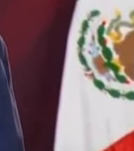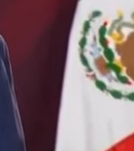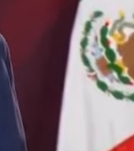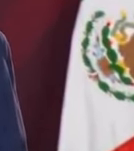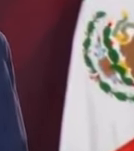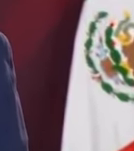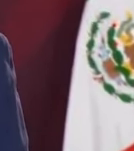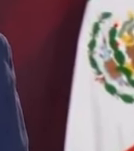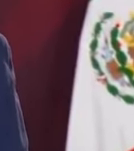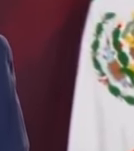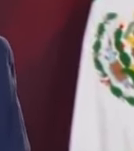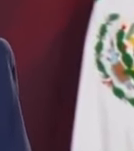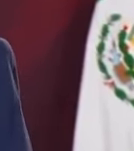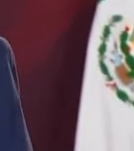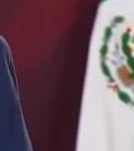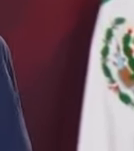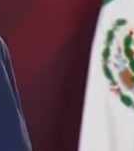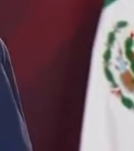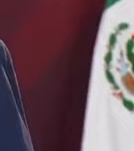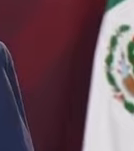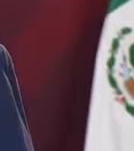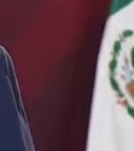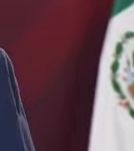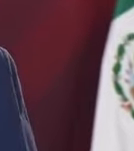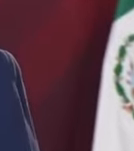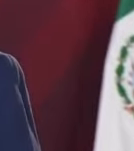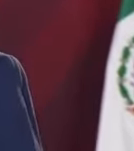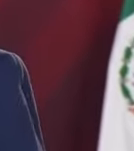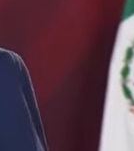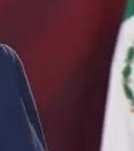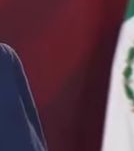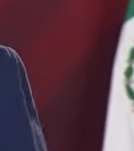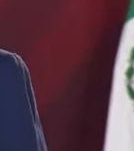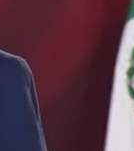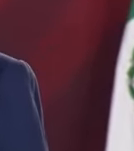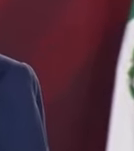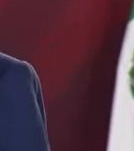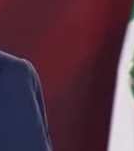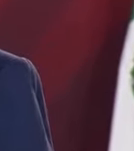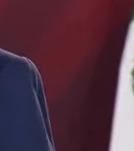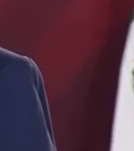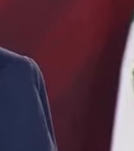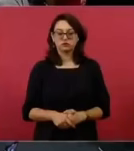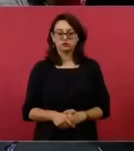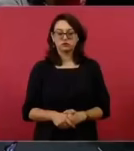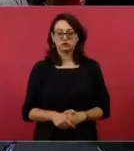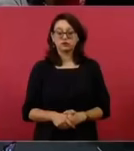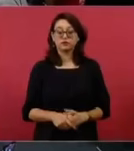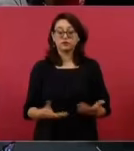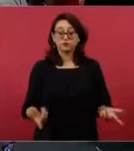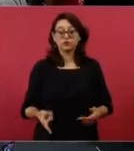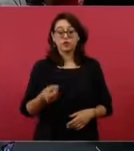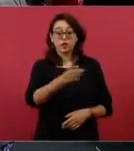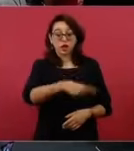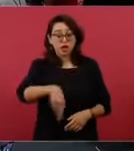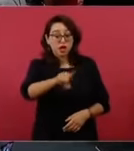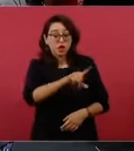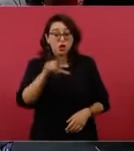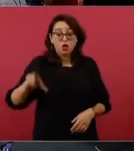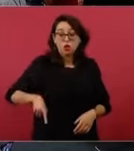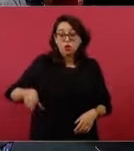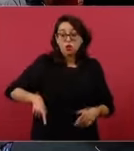de que estos servidores públicos son corruptos, si no, no, permítenme.